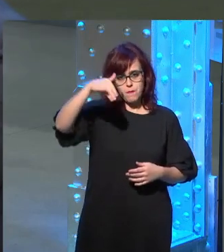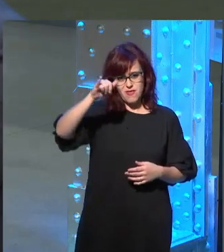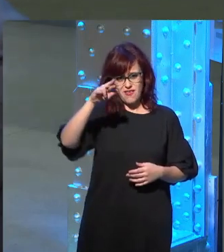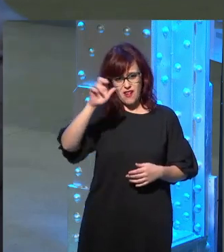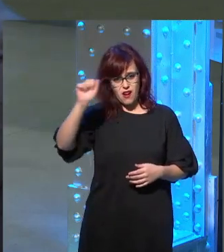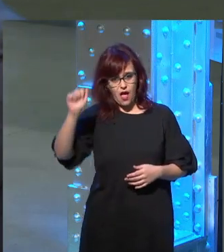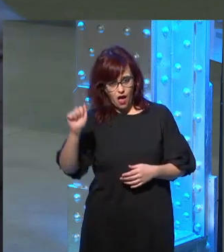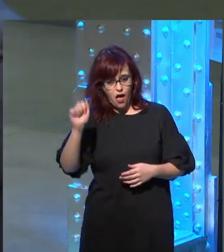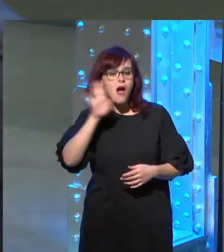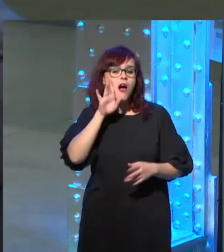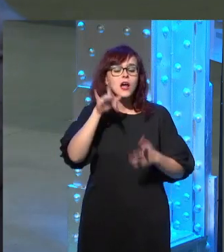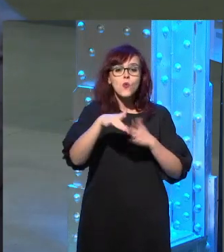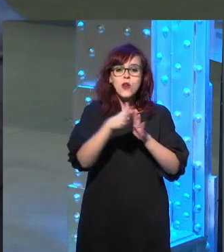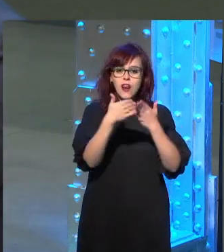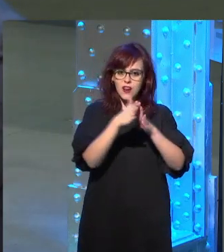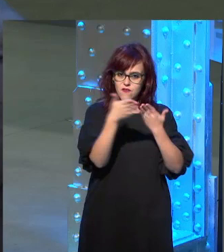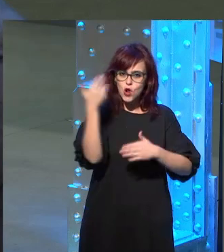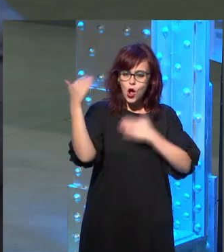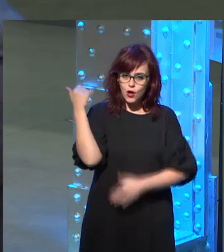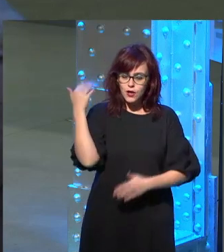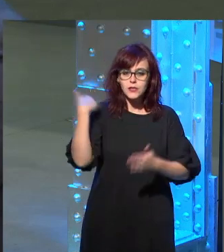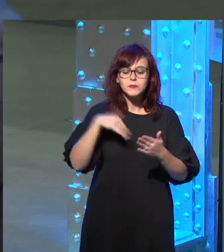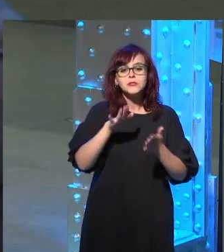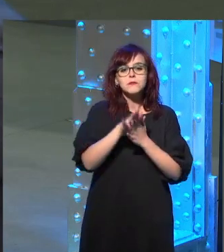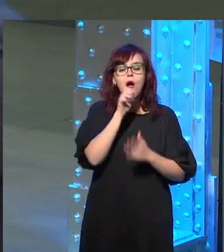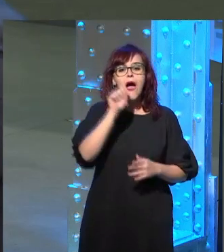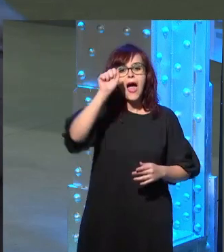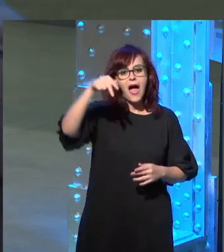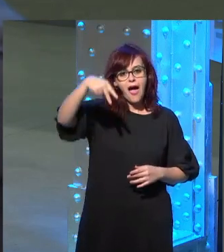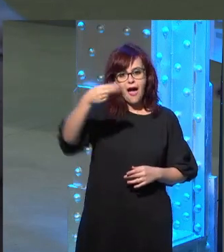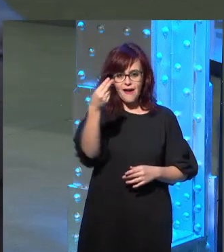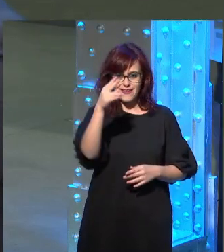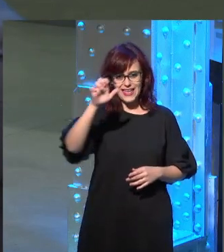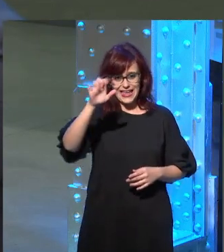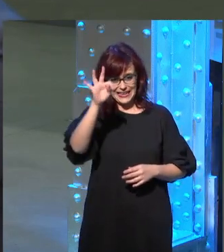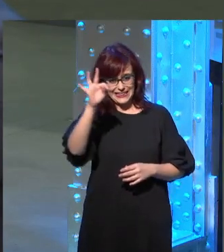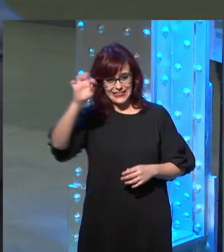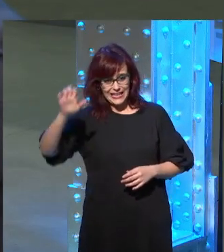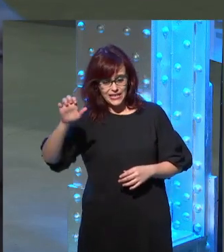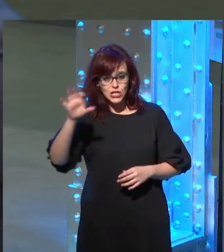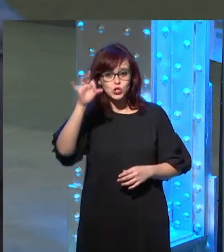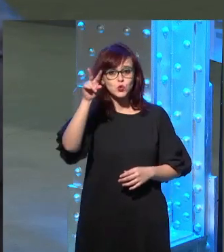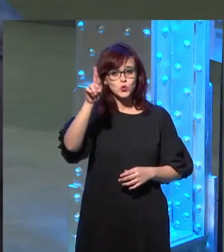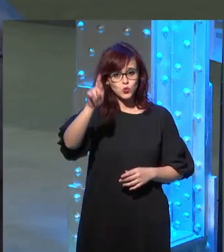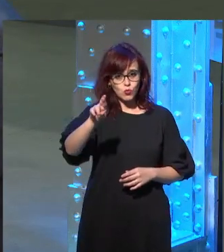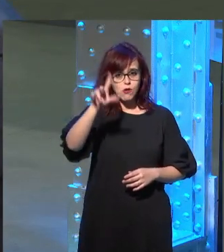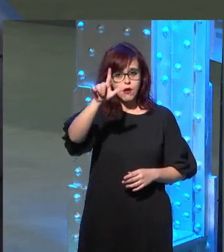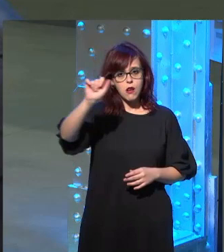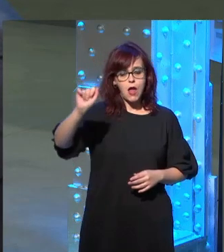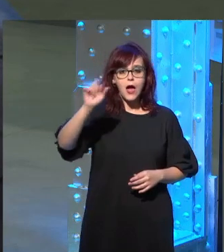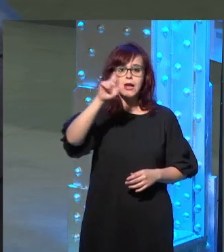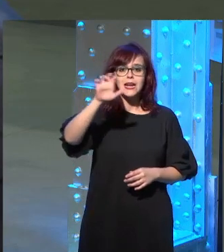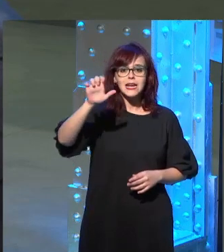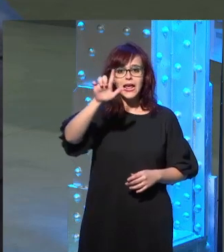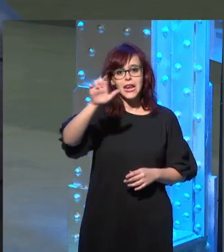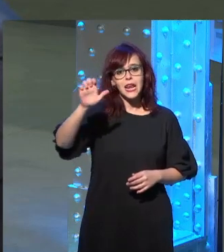publicó un libro interesantísimo que se llama Enquête sur la relecture y entonces ella entrevista a muchísimos escritores